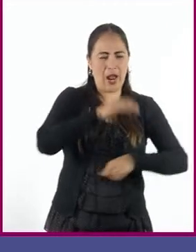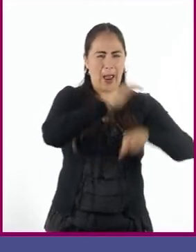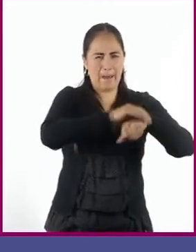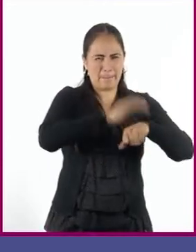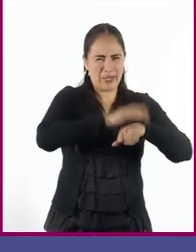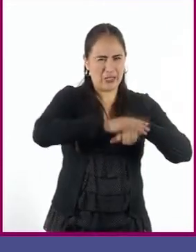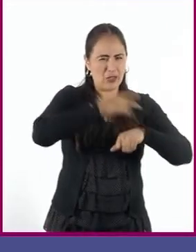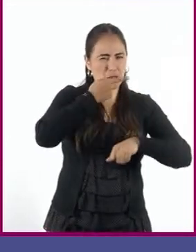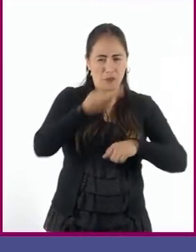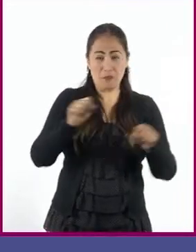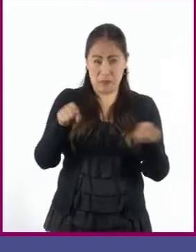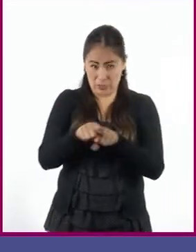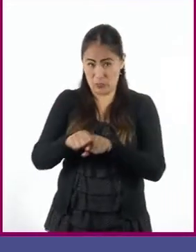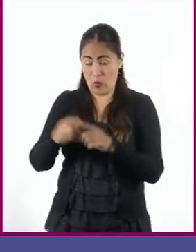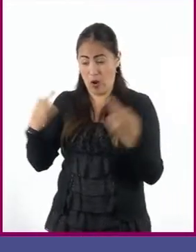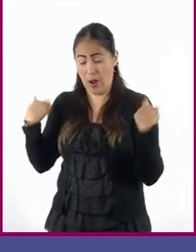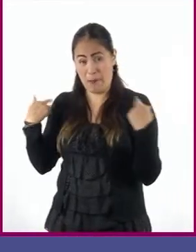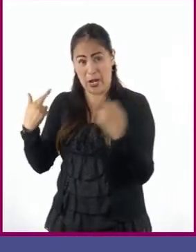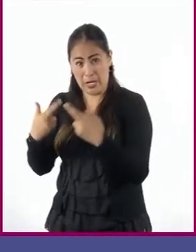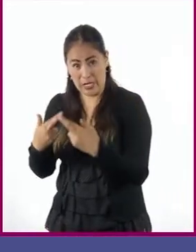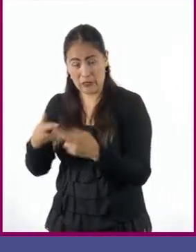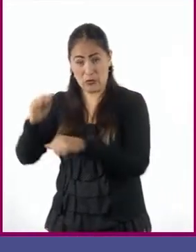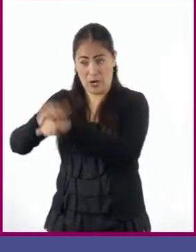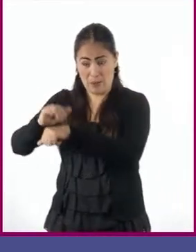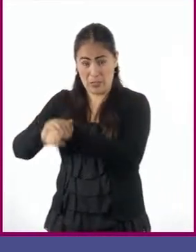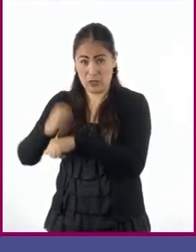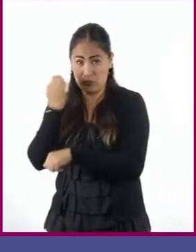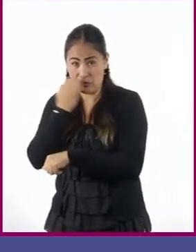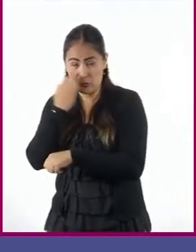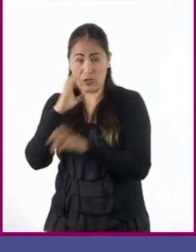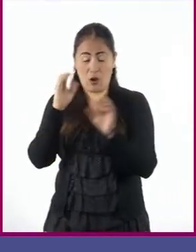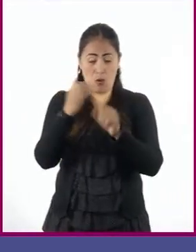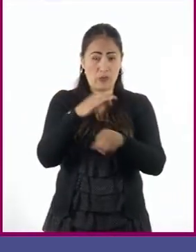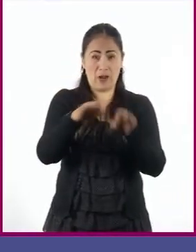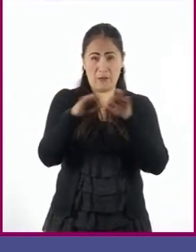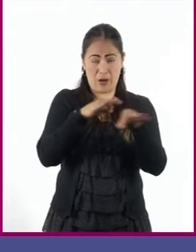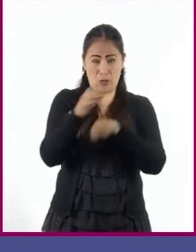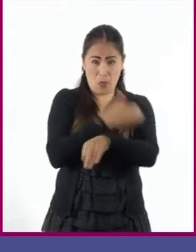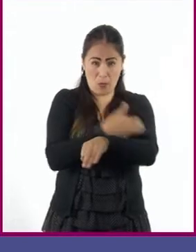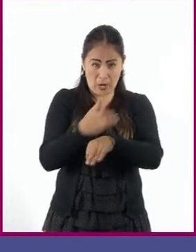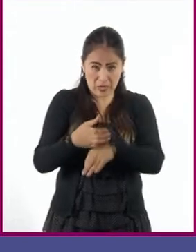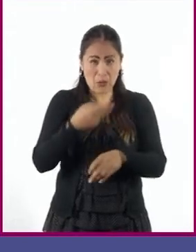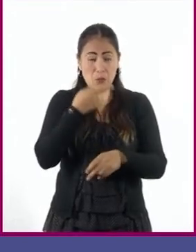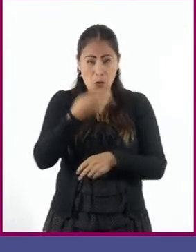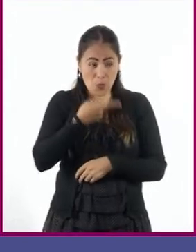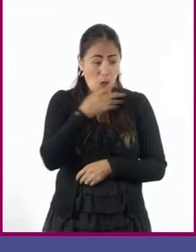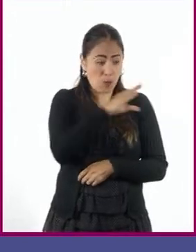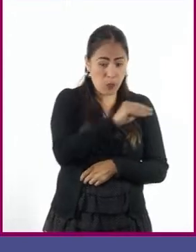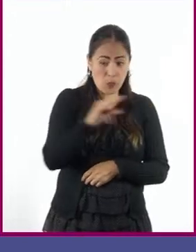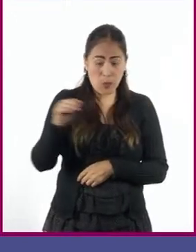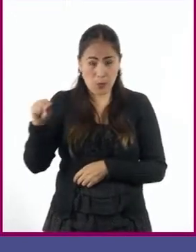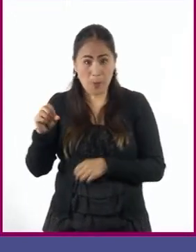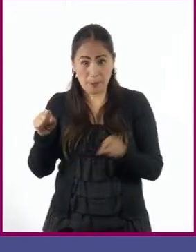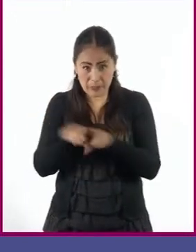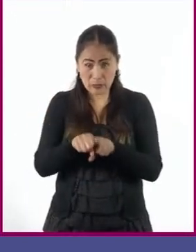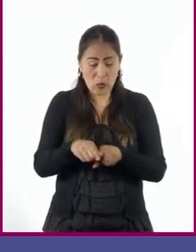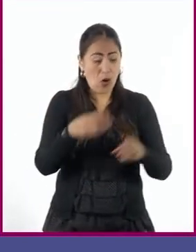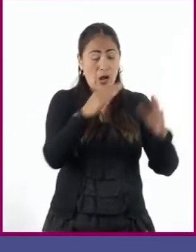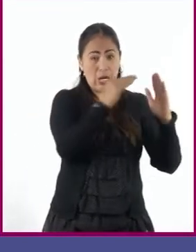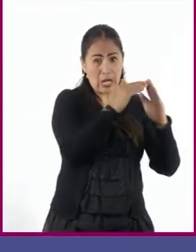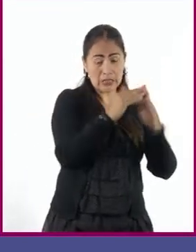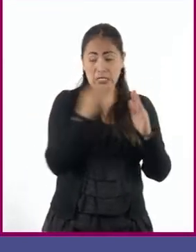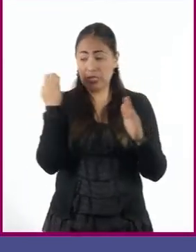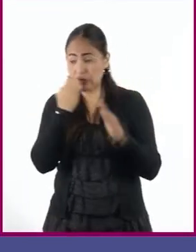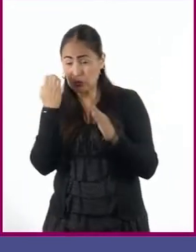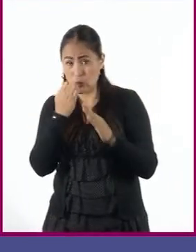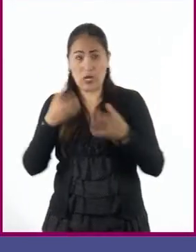que con los maestros en la escuela o con los compañeros de trabajo. Es distinto como nos expresamos en casa que en la escuela,